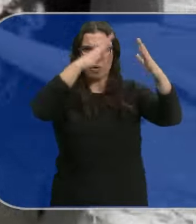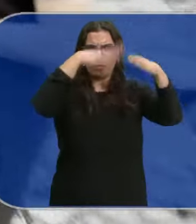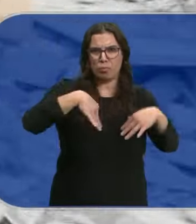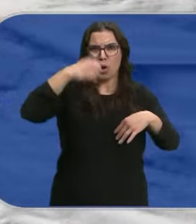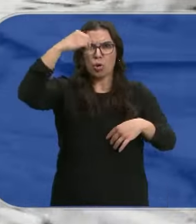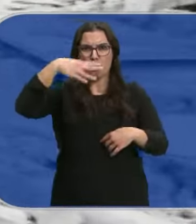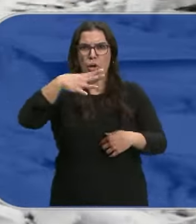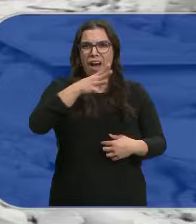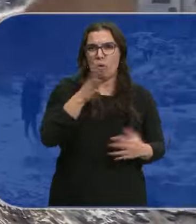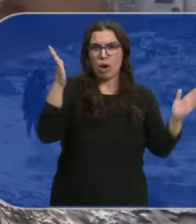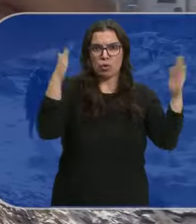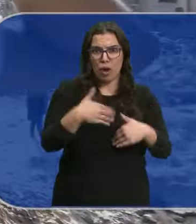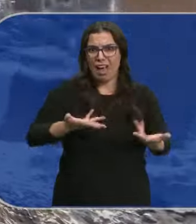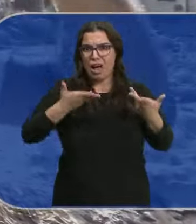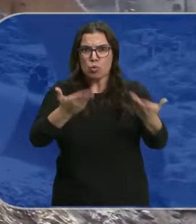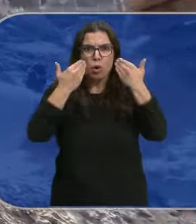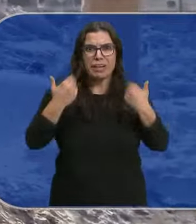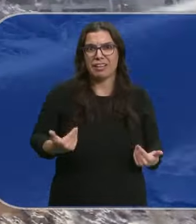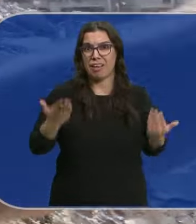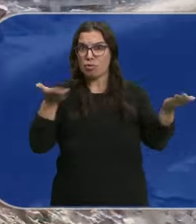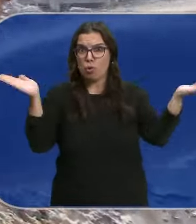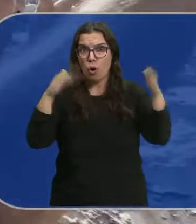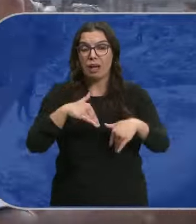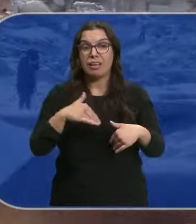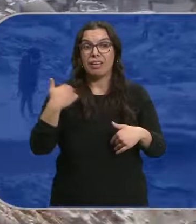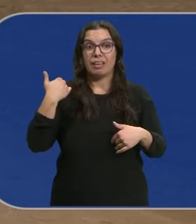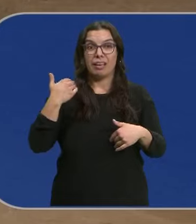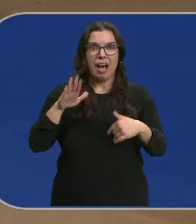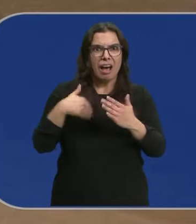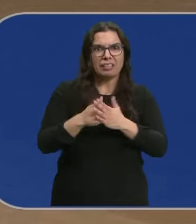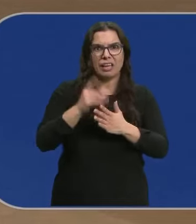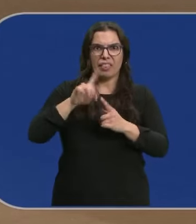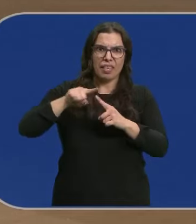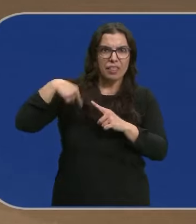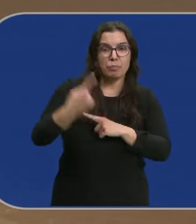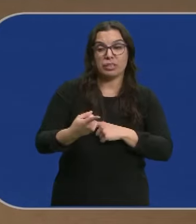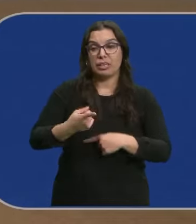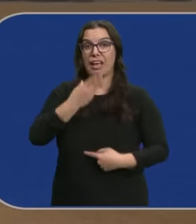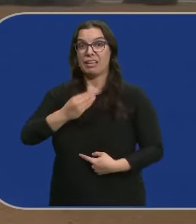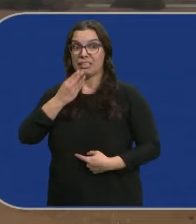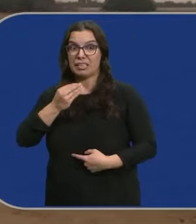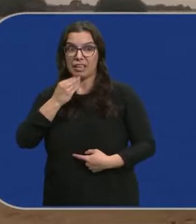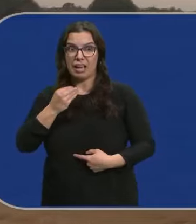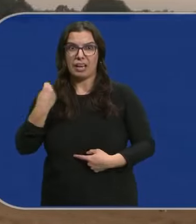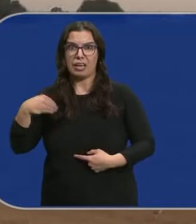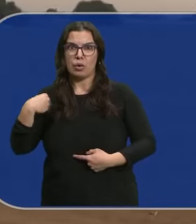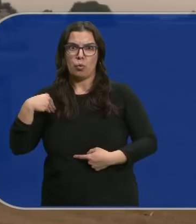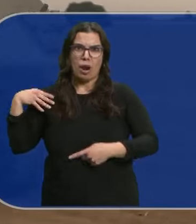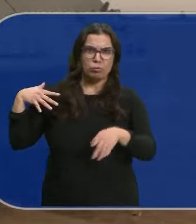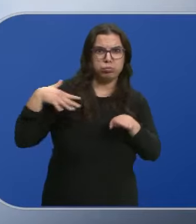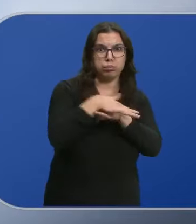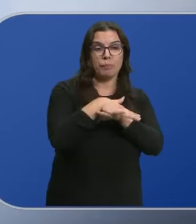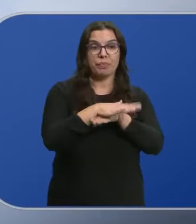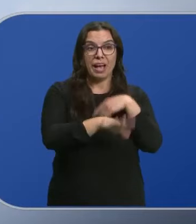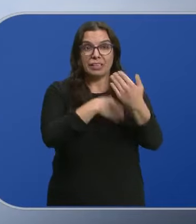Sin luz, sin agua Y sin ayuda humanitaria Hasta 15 días después de comenzar la operación israelí Espadas de hierro Desde